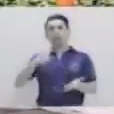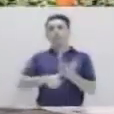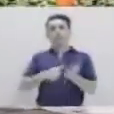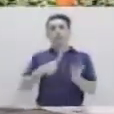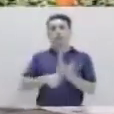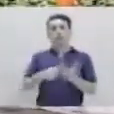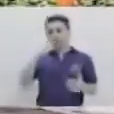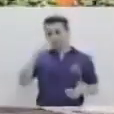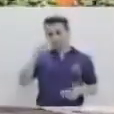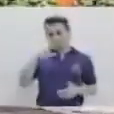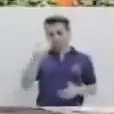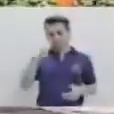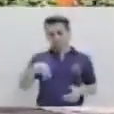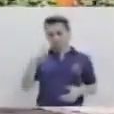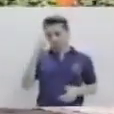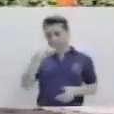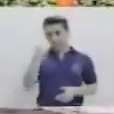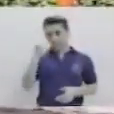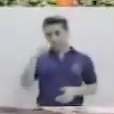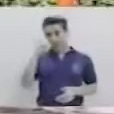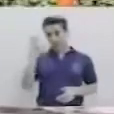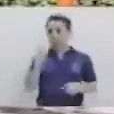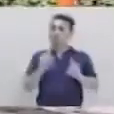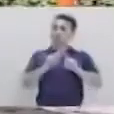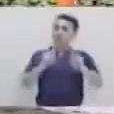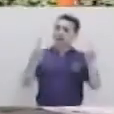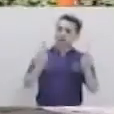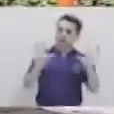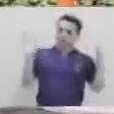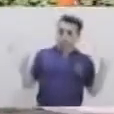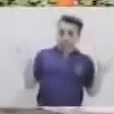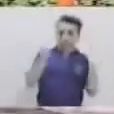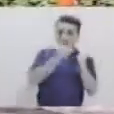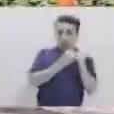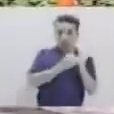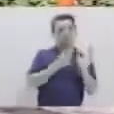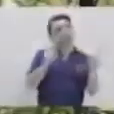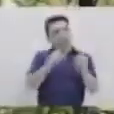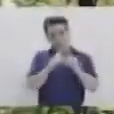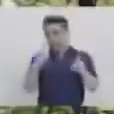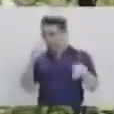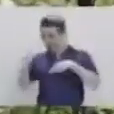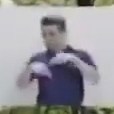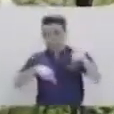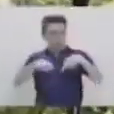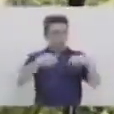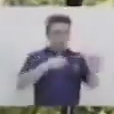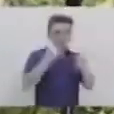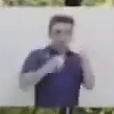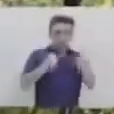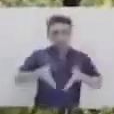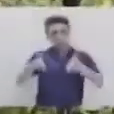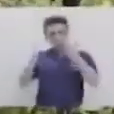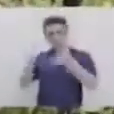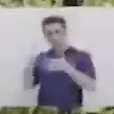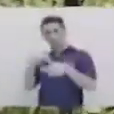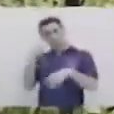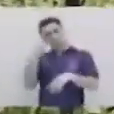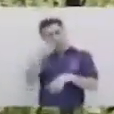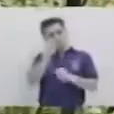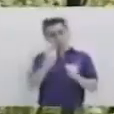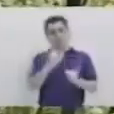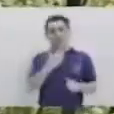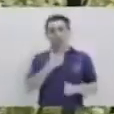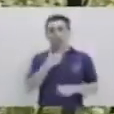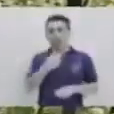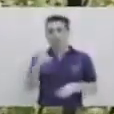Tránsito. Los dos son diferentes, pero cumplen las mismas funciones. Regular el tránsito a nivel nacional. Muy bien, y entonces espero les haya gustado el tema